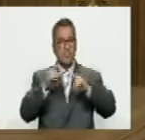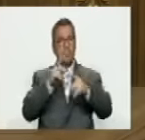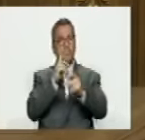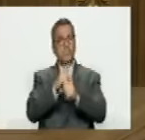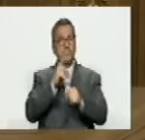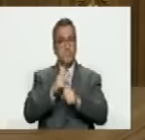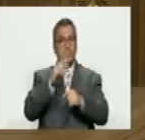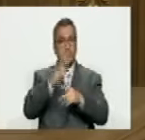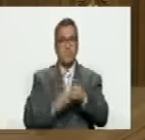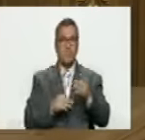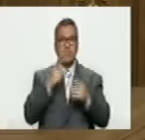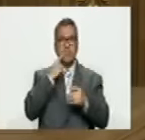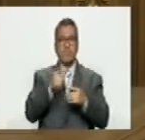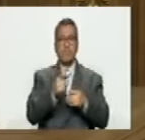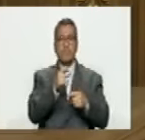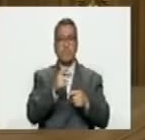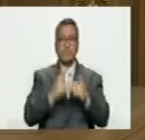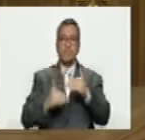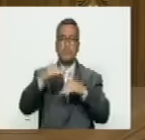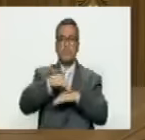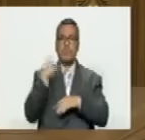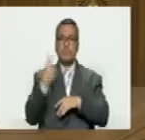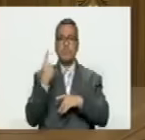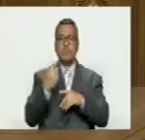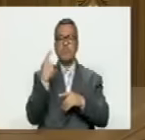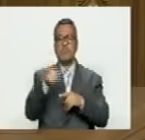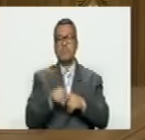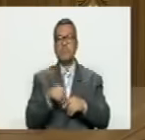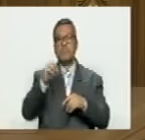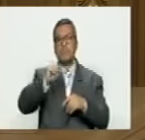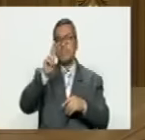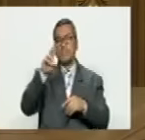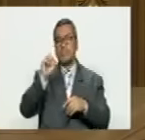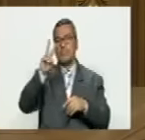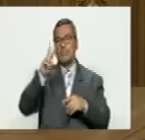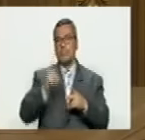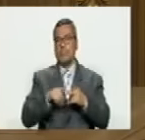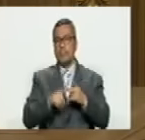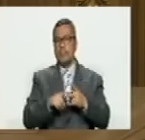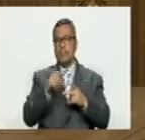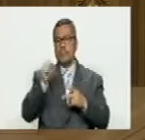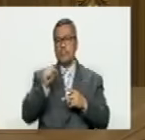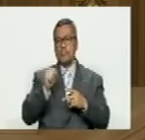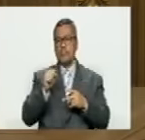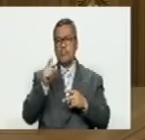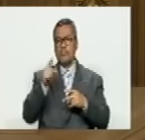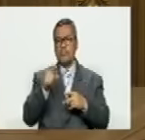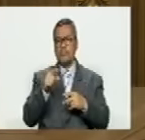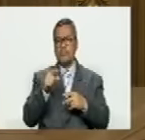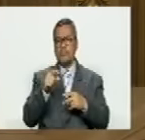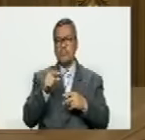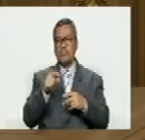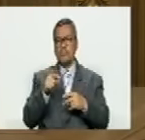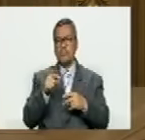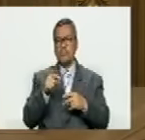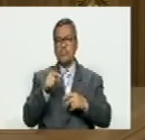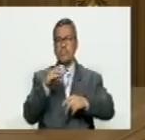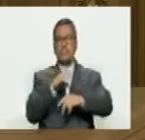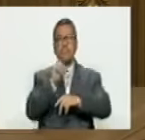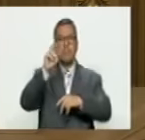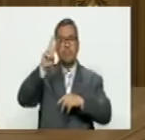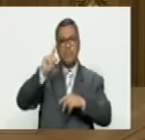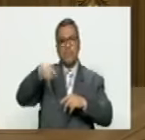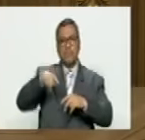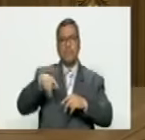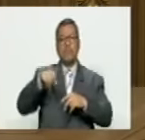neutrales porque si yo lo recojo del PSUV nada más quizás recoblo del PSUV y si soy de la gente de 20 Venezuela nada